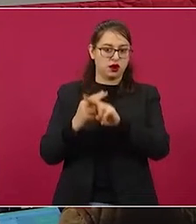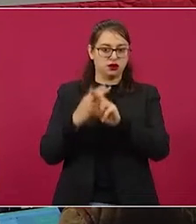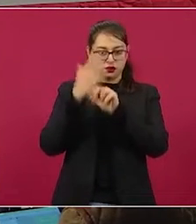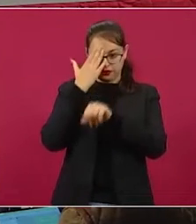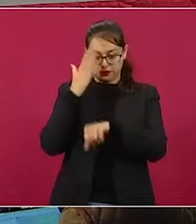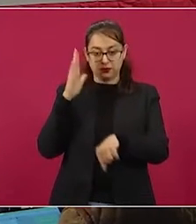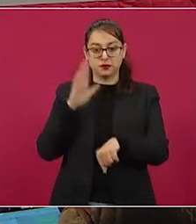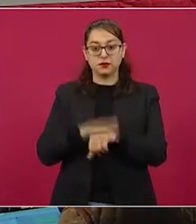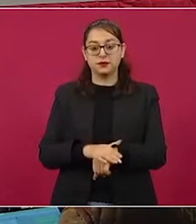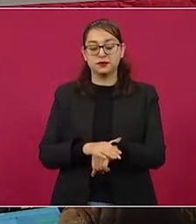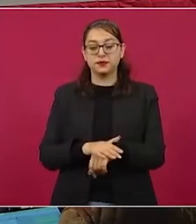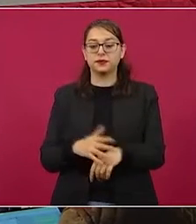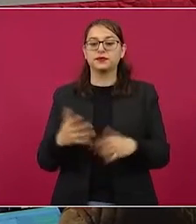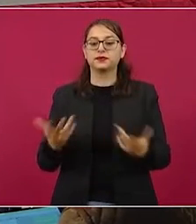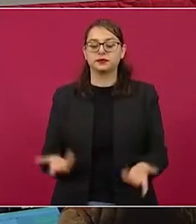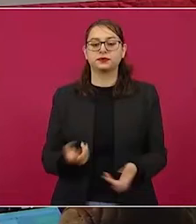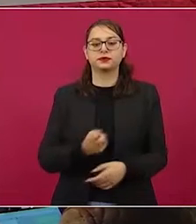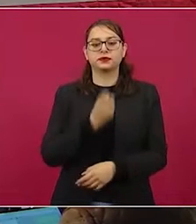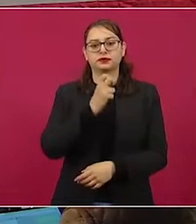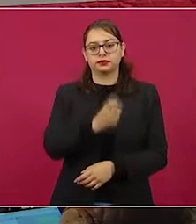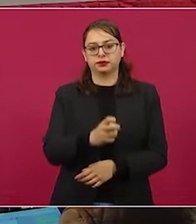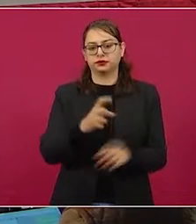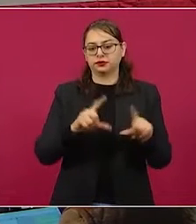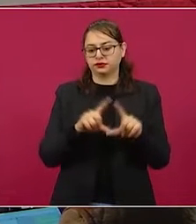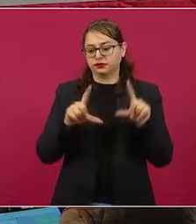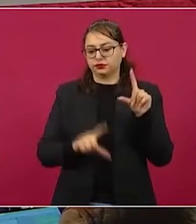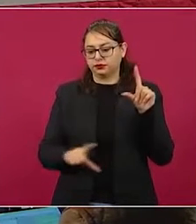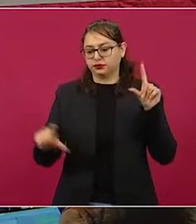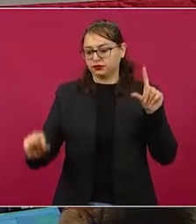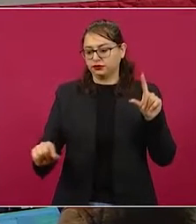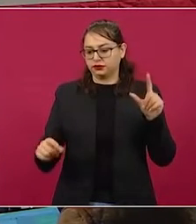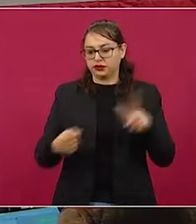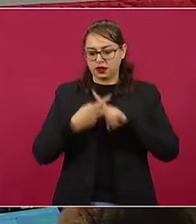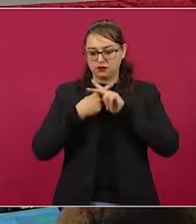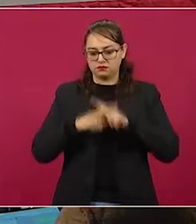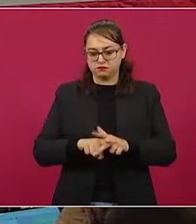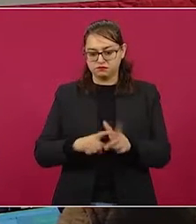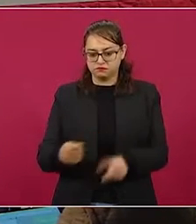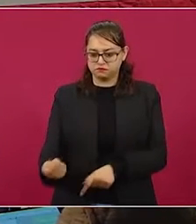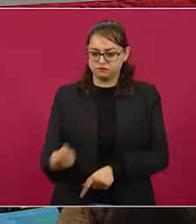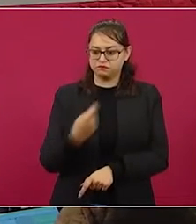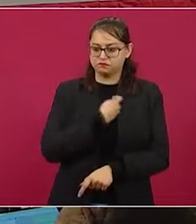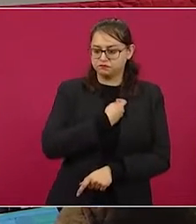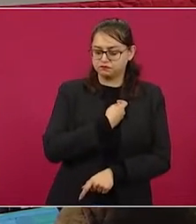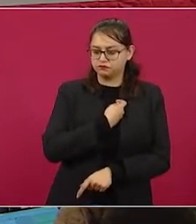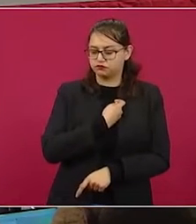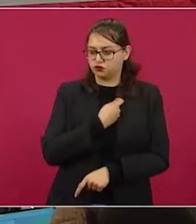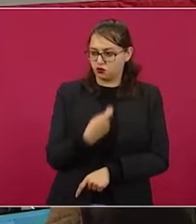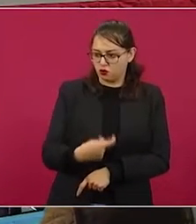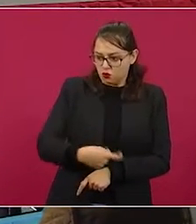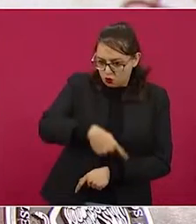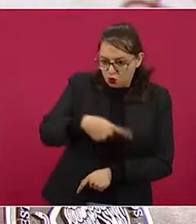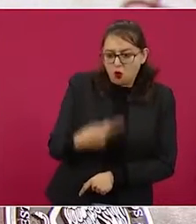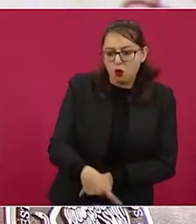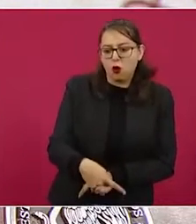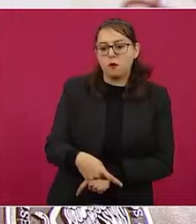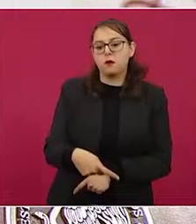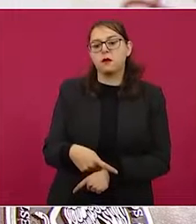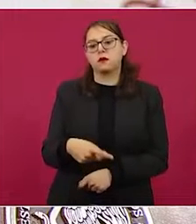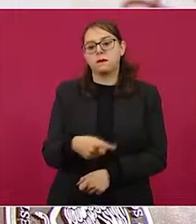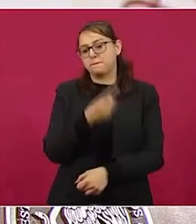nos dieron identidad como nación, primero como Imperio Mexicano y finalmente como